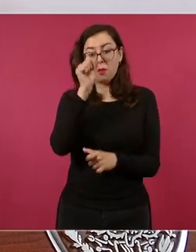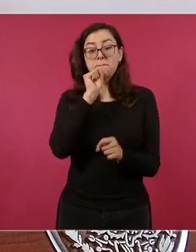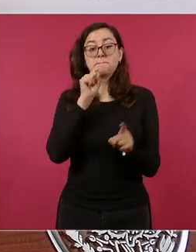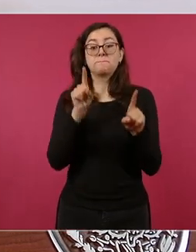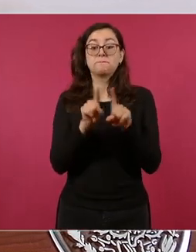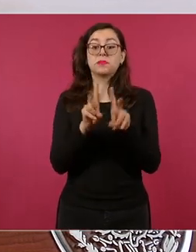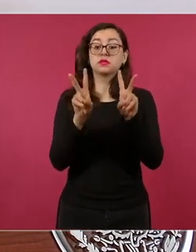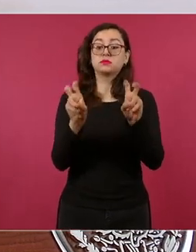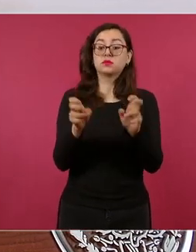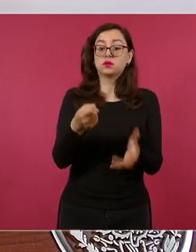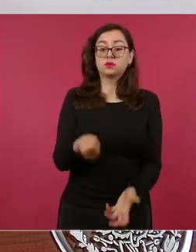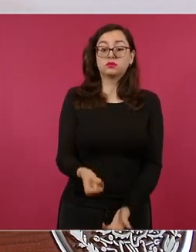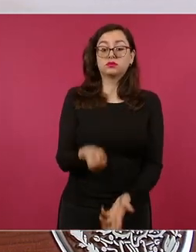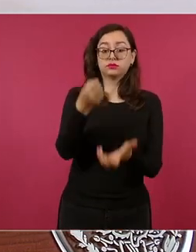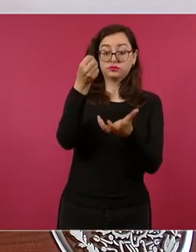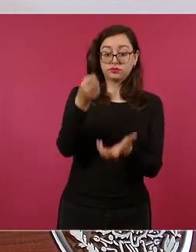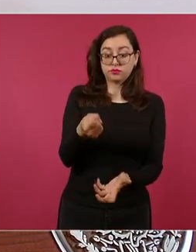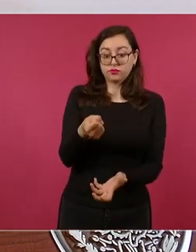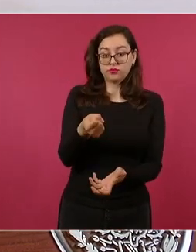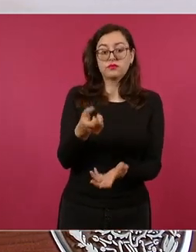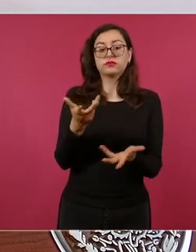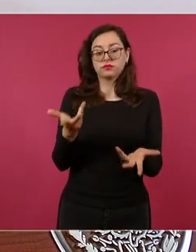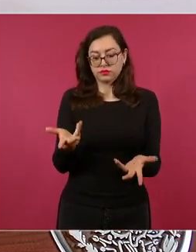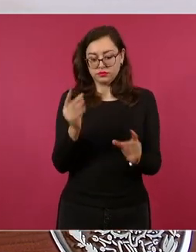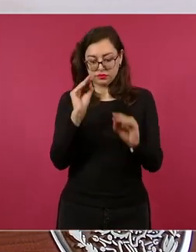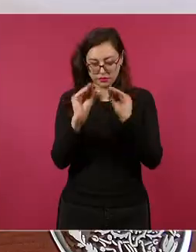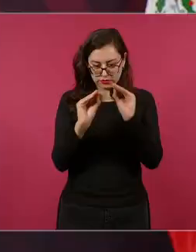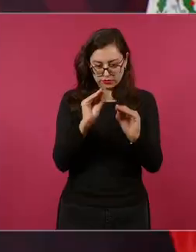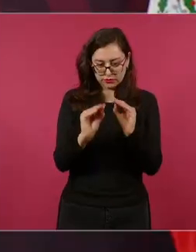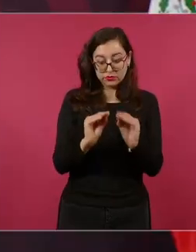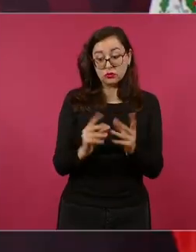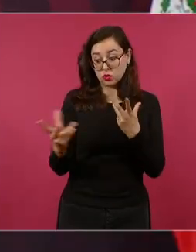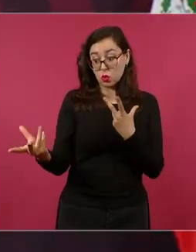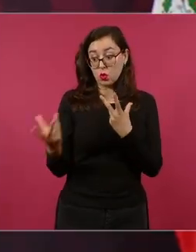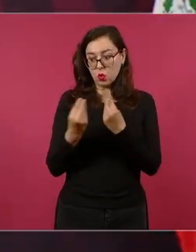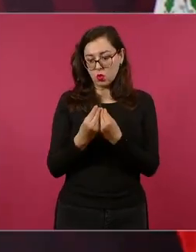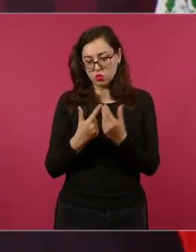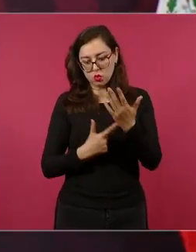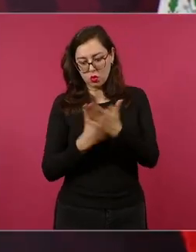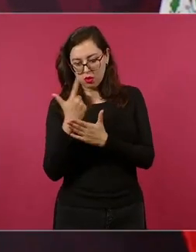se está empezando a trabajar de manera conjunta